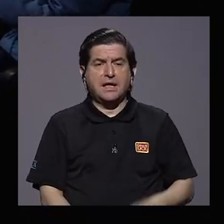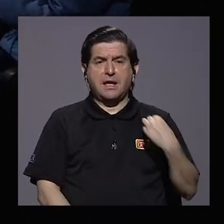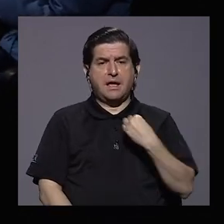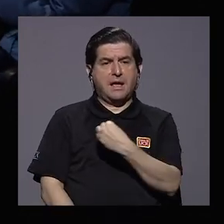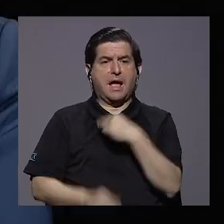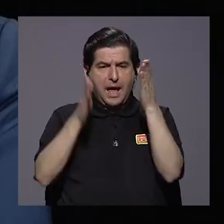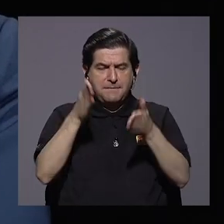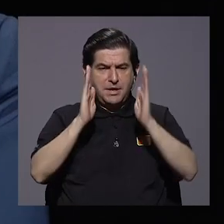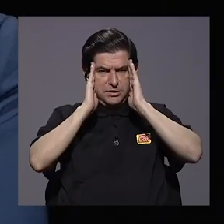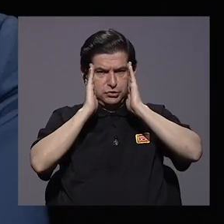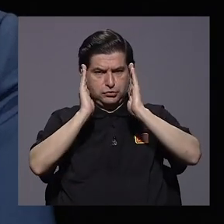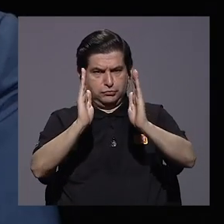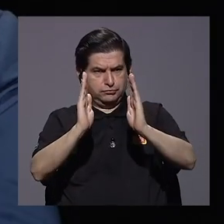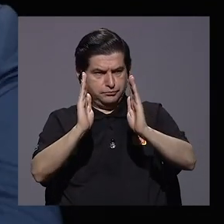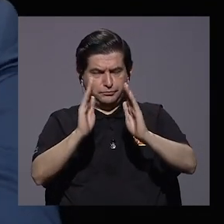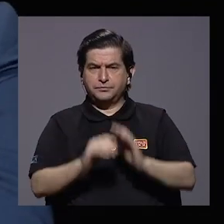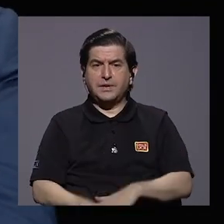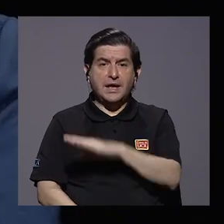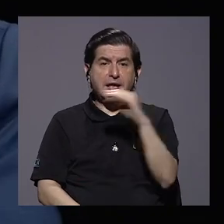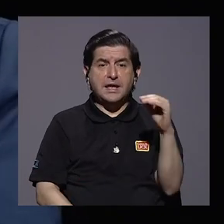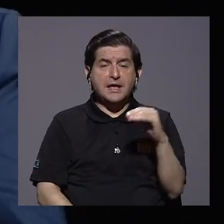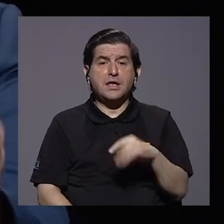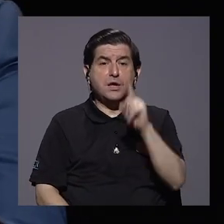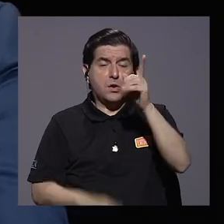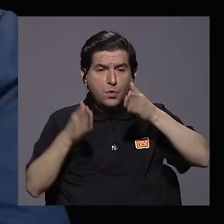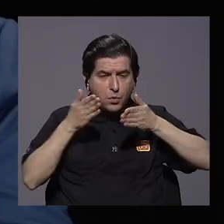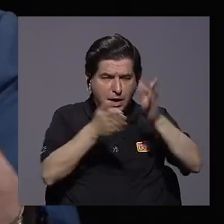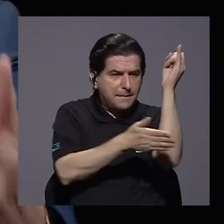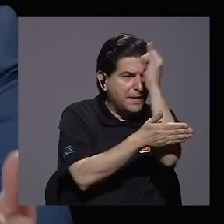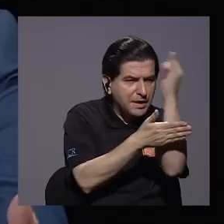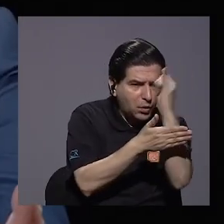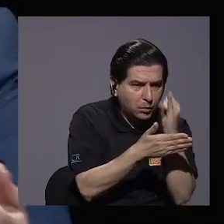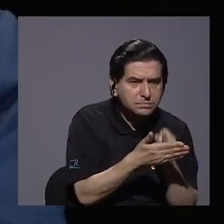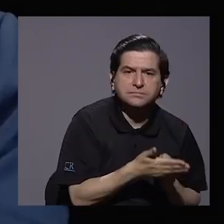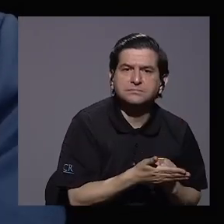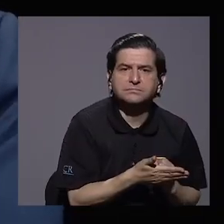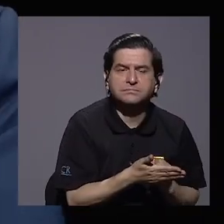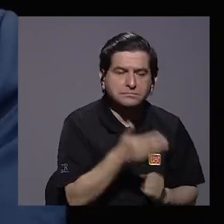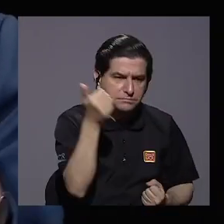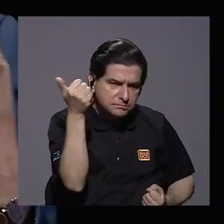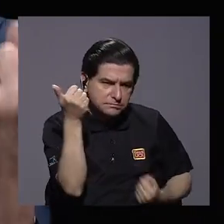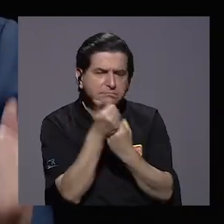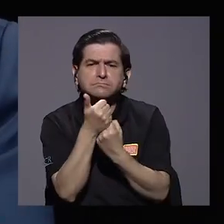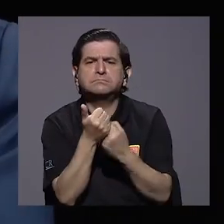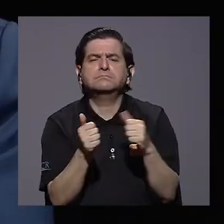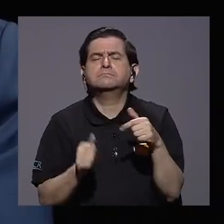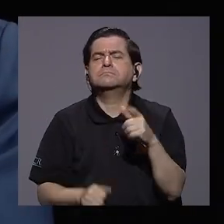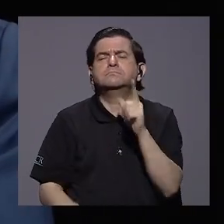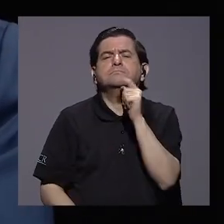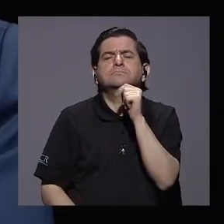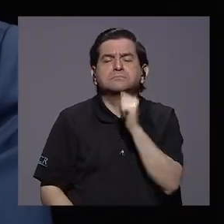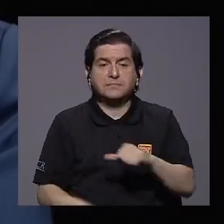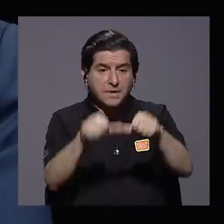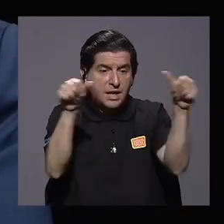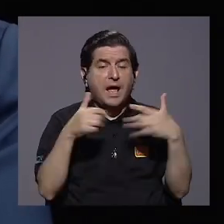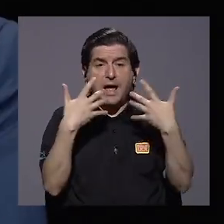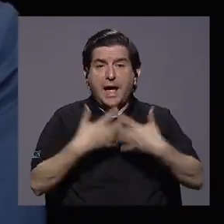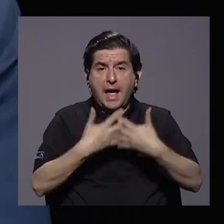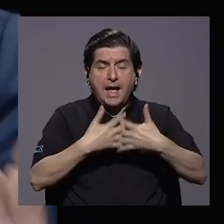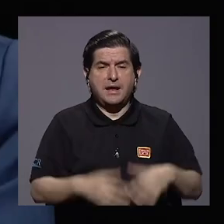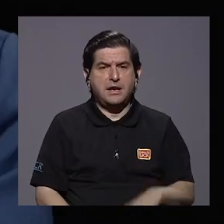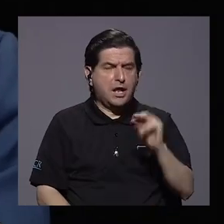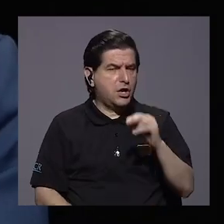sus ministros y diseñar una ruta a seguir apoyado con el sector empresarial, no